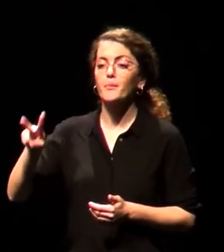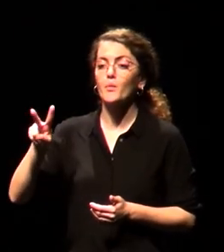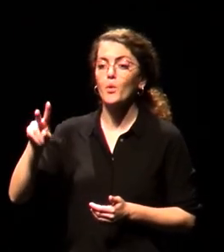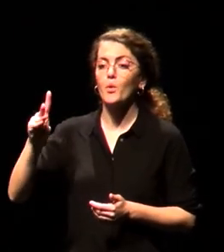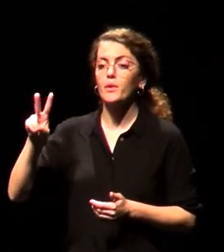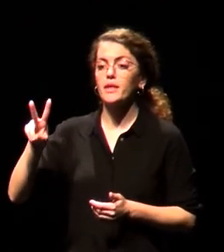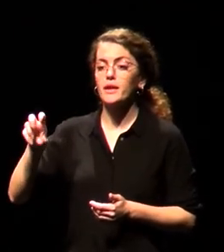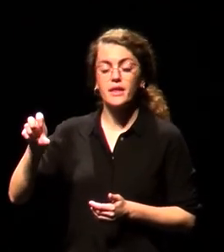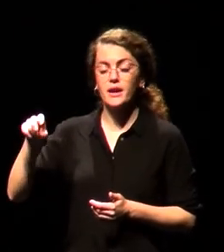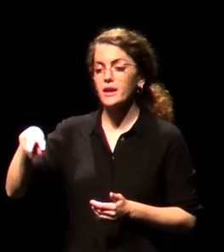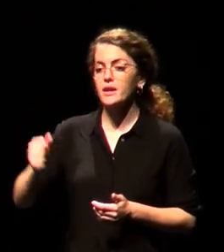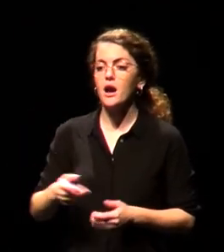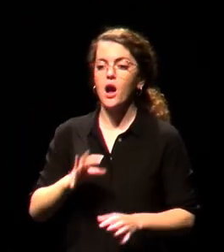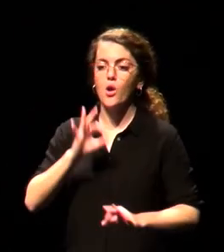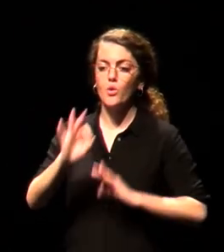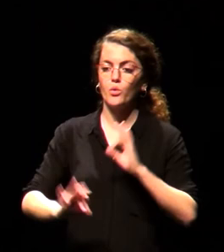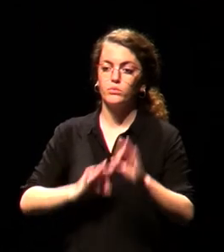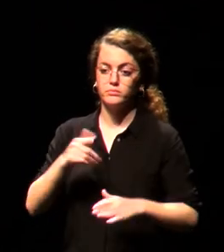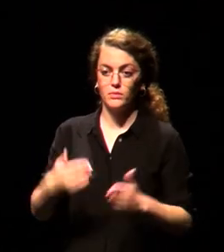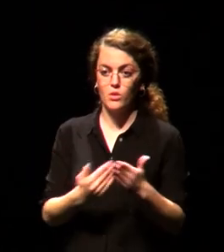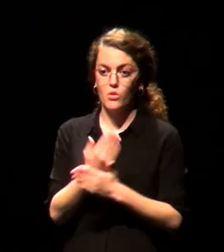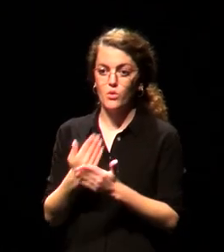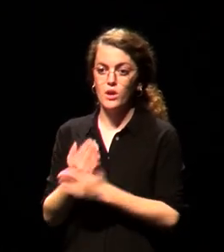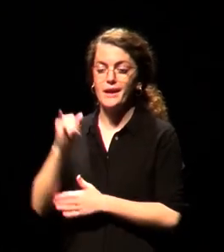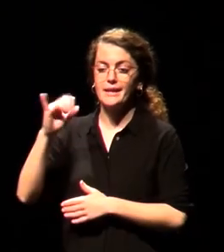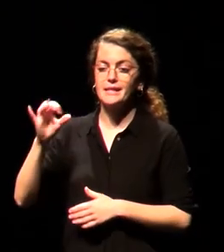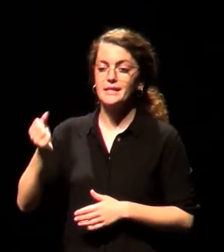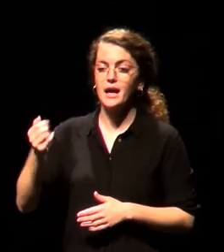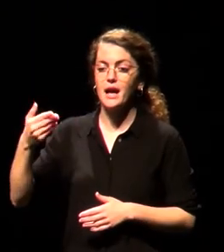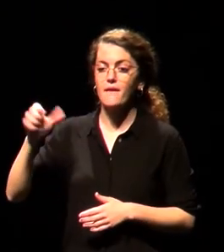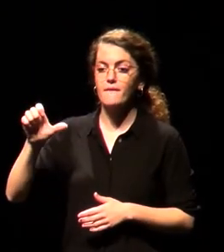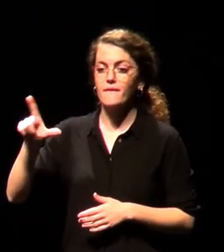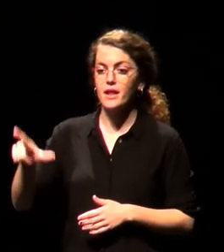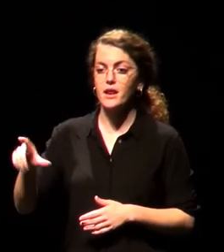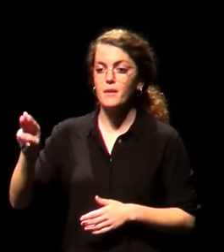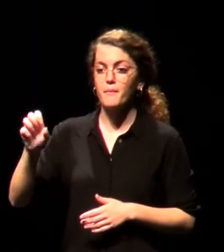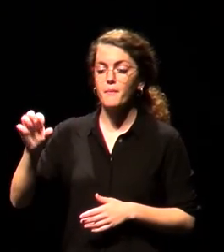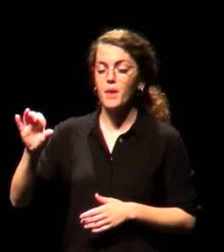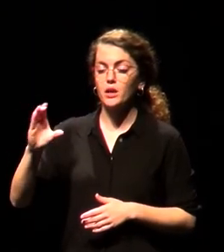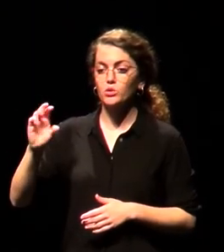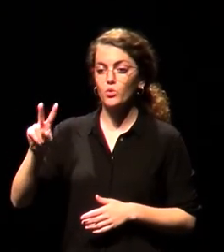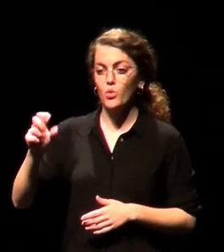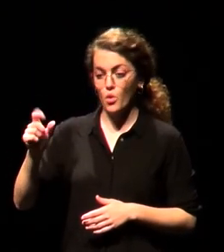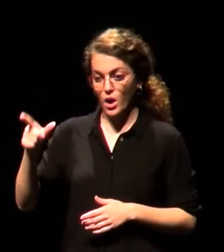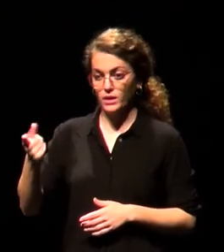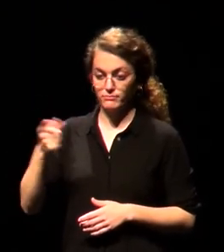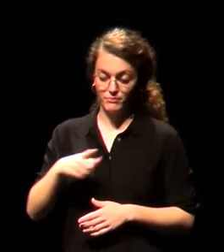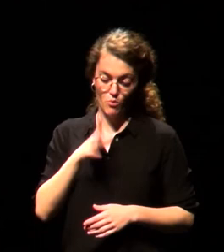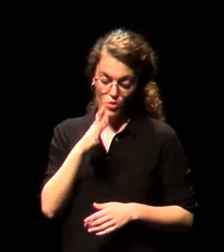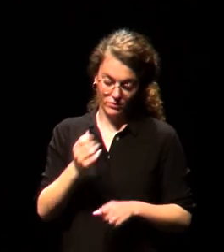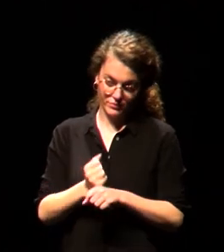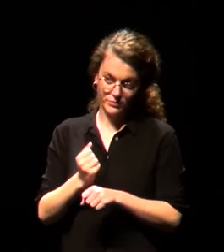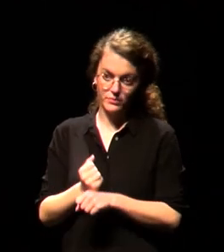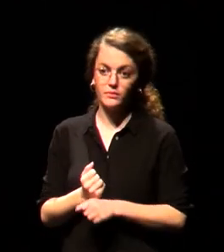de las jornadas, Isabel Pascual, por su trabajo de relatoría, y a todo el equipo técnico y de